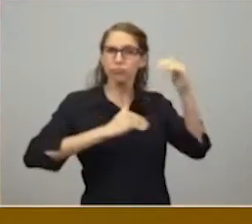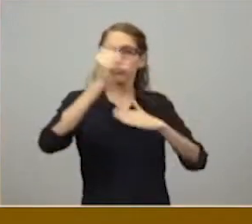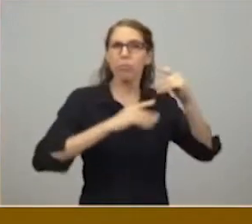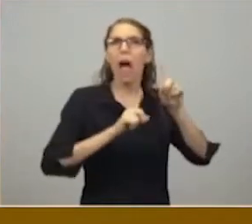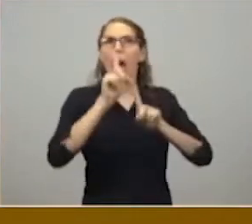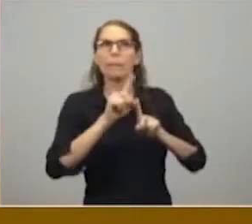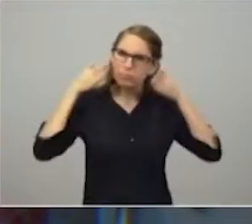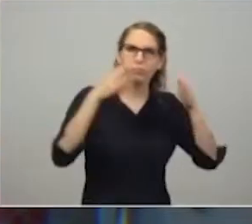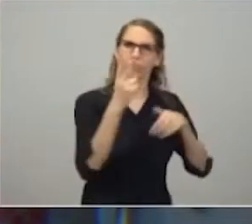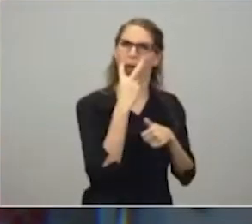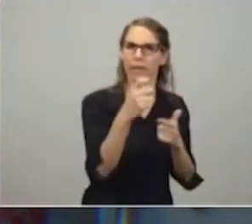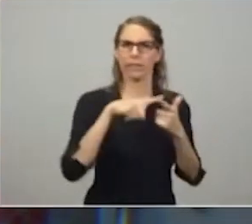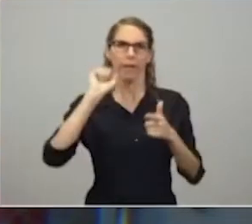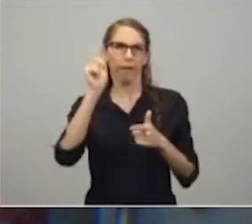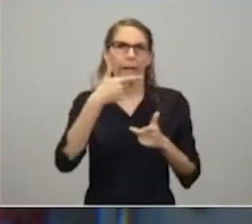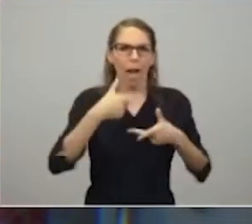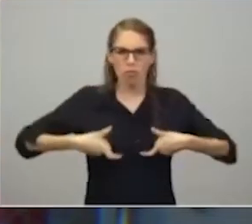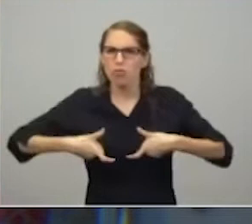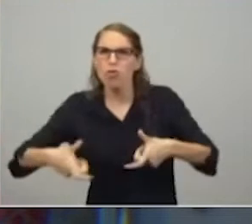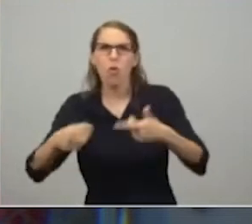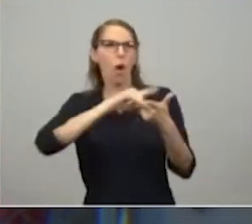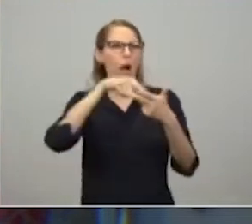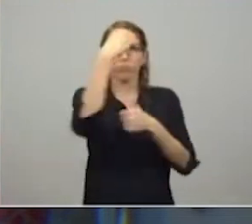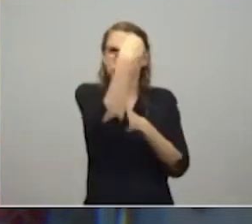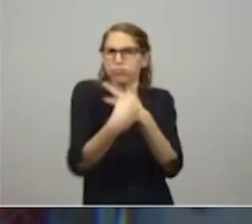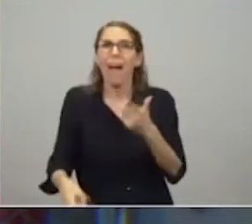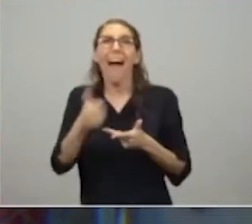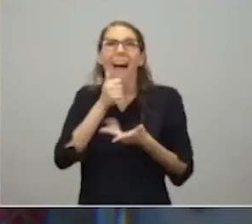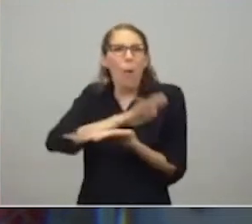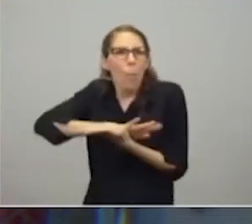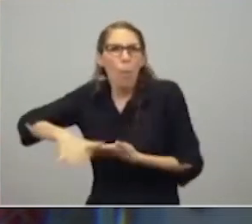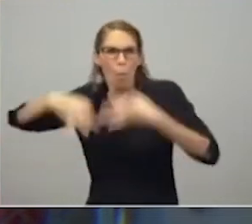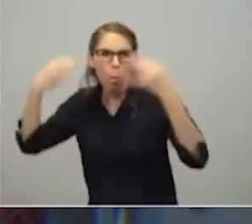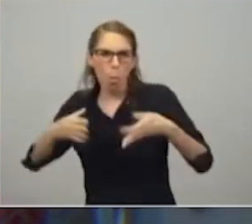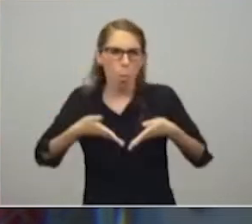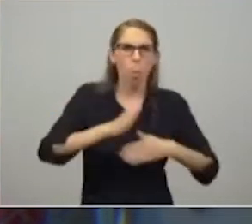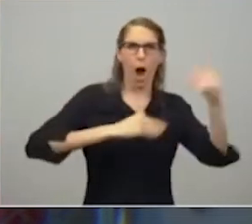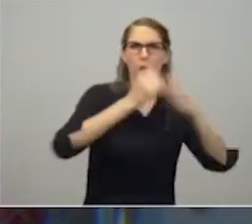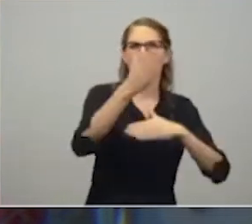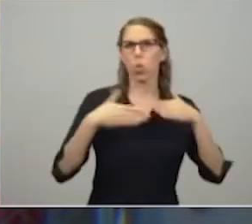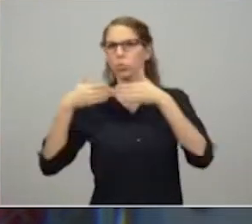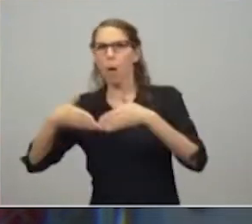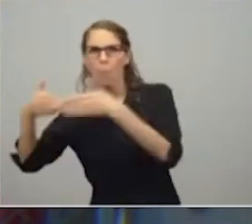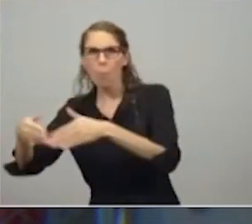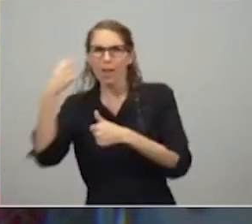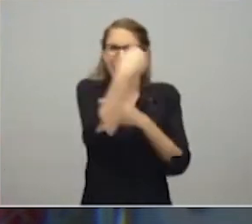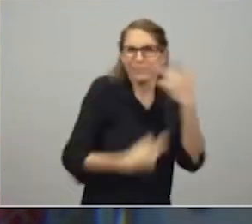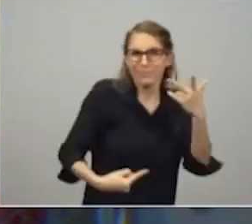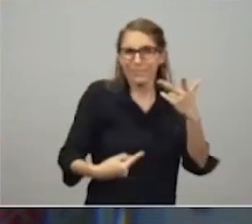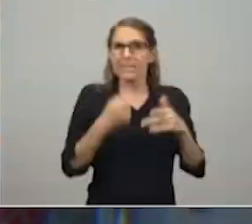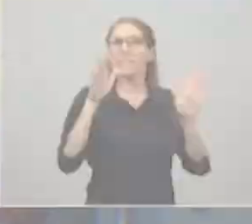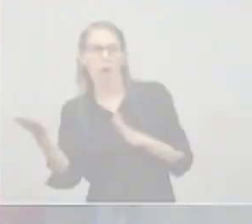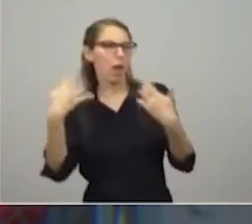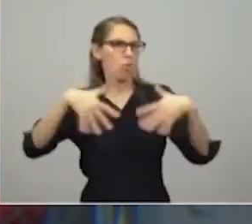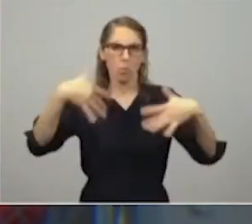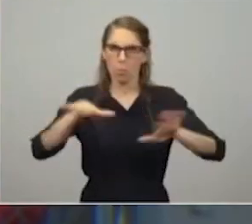electricidad, de gas, de cloacas, de agua potable, de rutas, de puertos. Sea rentable o no sea